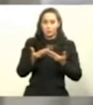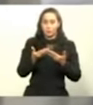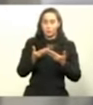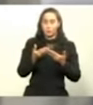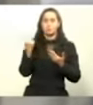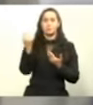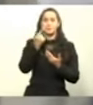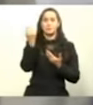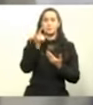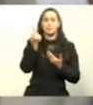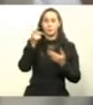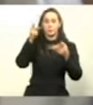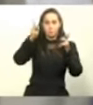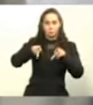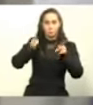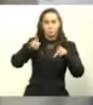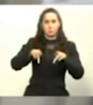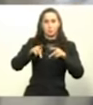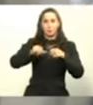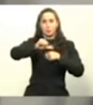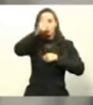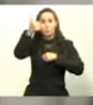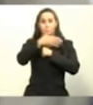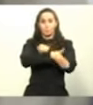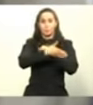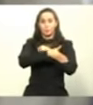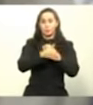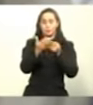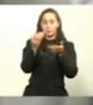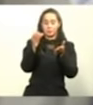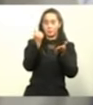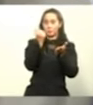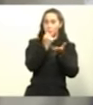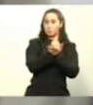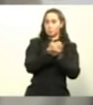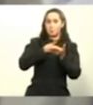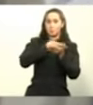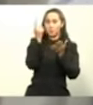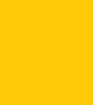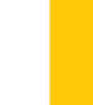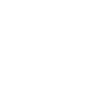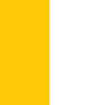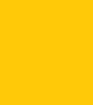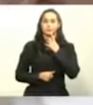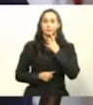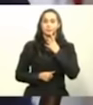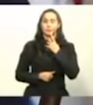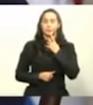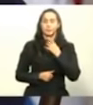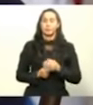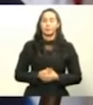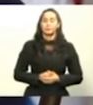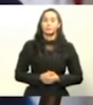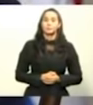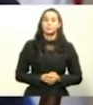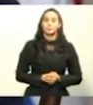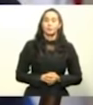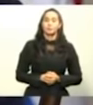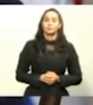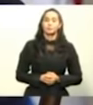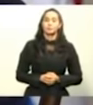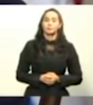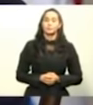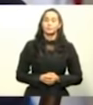país, llama la atención. Parece que hay un desbordamiento o hay una frialdad en la aplicación de la... Bueno, mira, Franklin, yo quiero